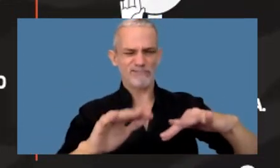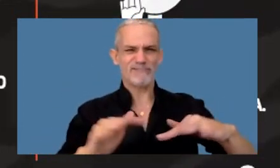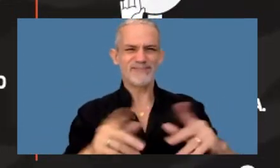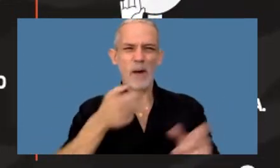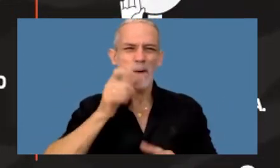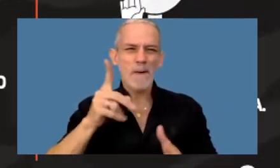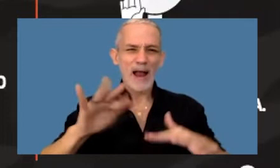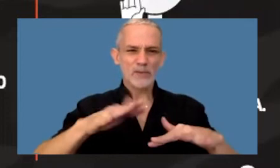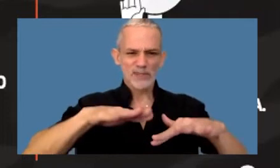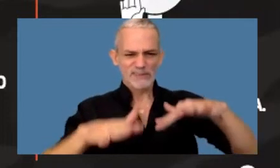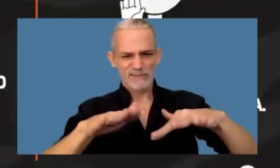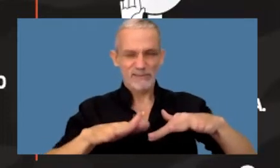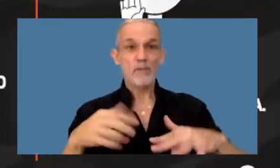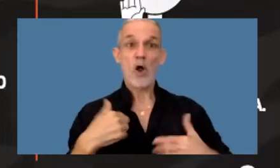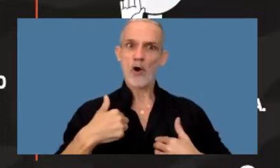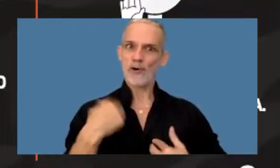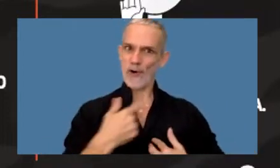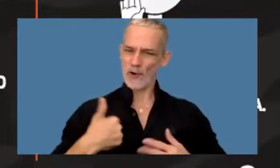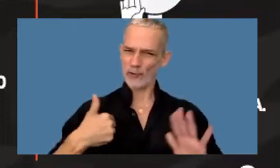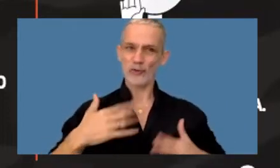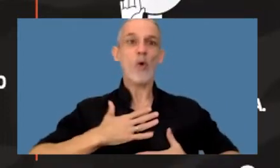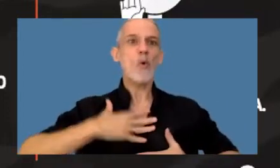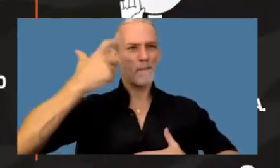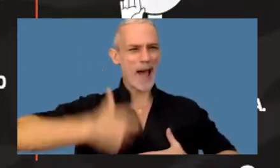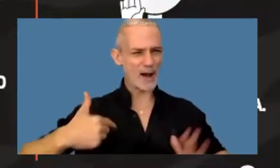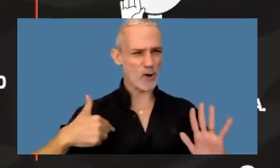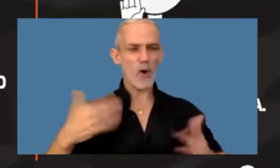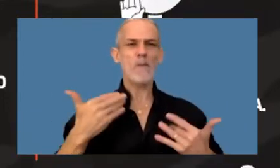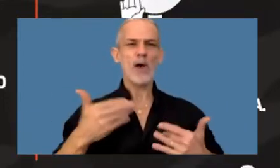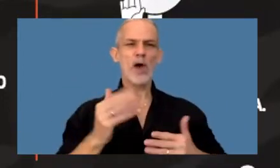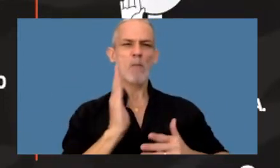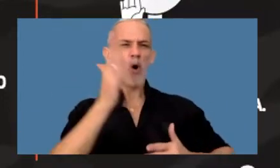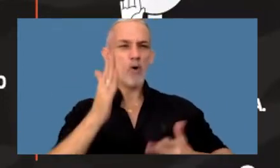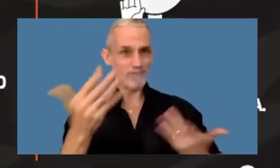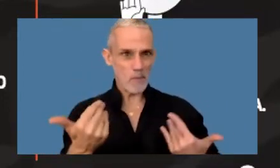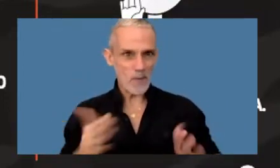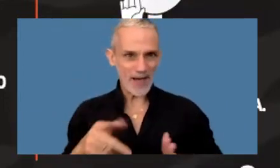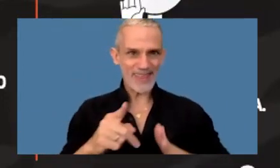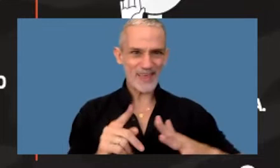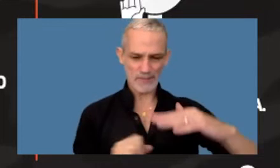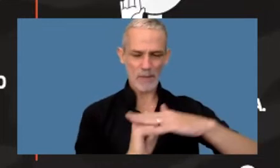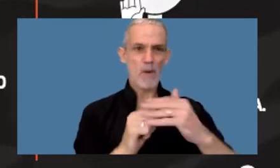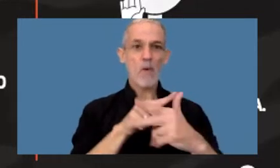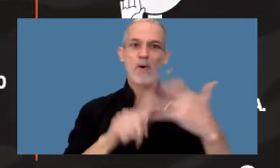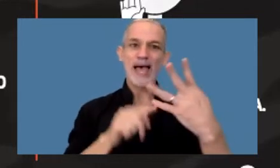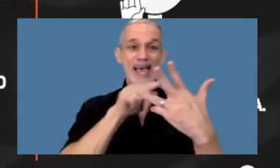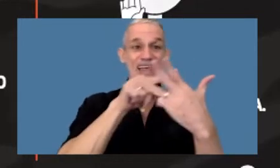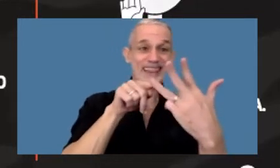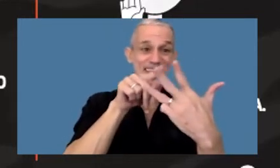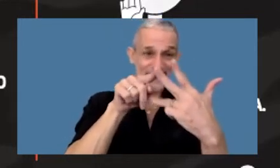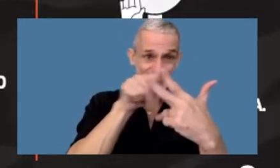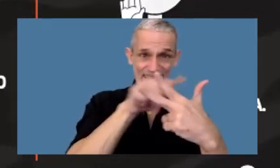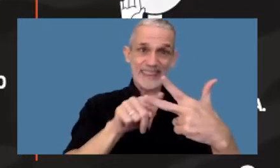que siempre nos mueve el café somos nosotros el factor humano entonces este este combo de tres más una